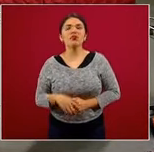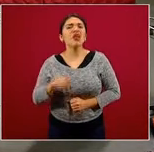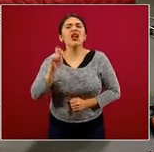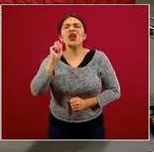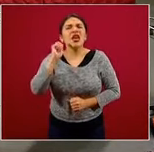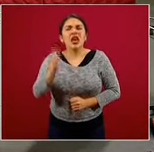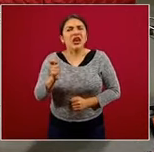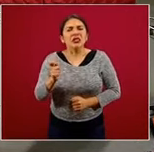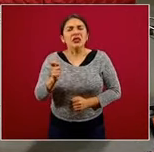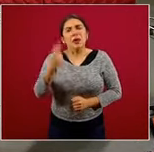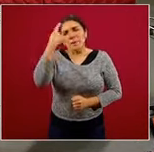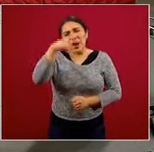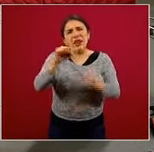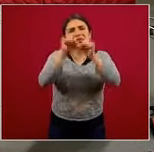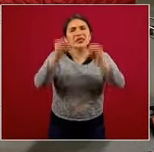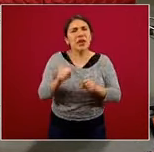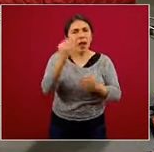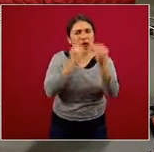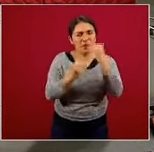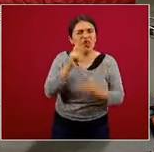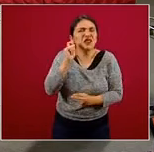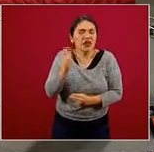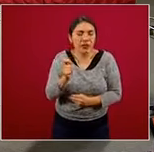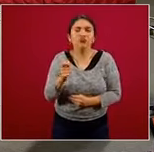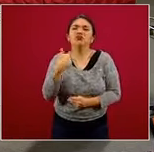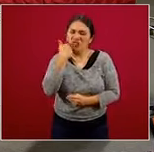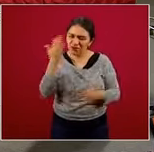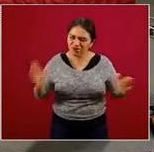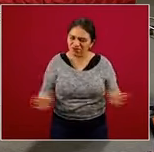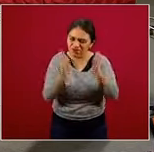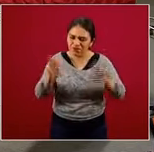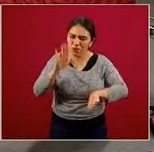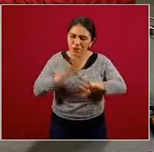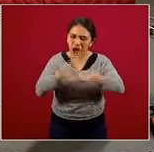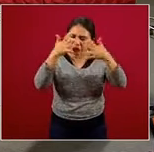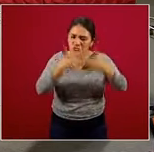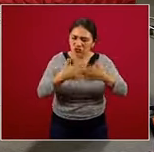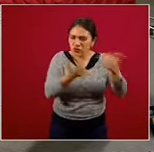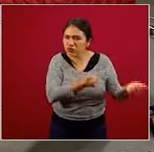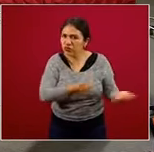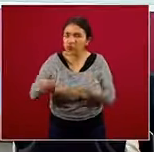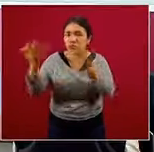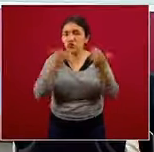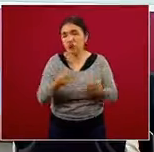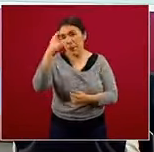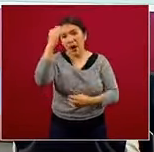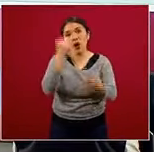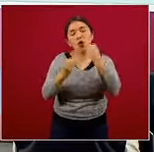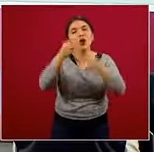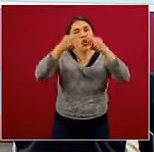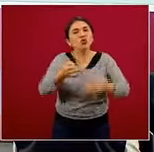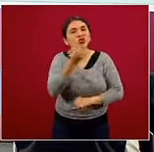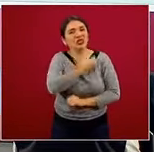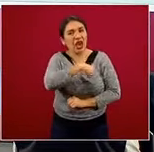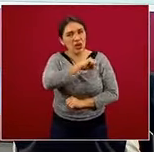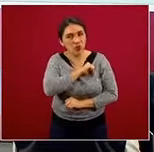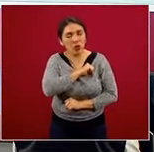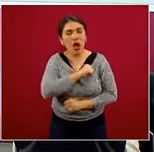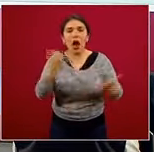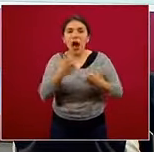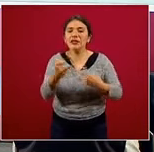¿Qué proponemos en el sistema alimentario? Fomentar la producción, distribución y abasto de alimentos saludables.